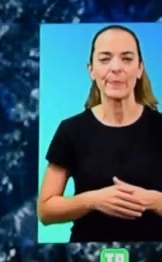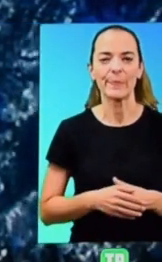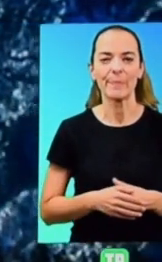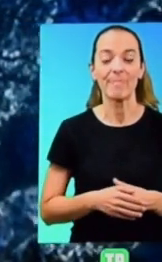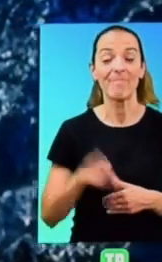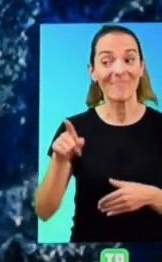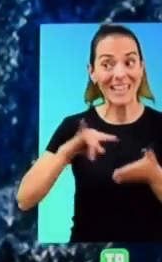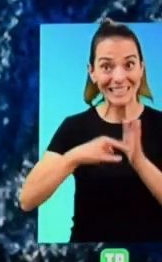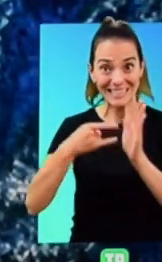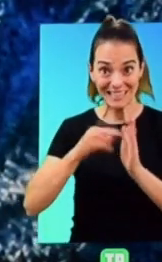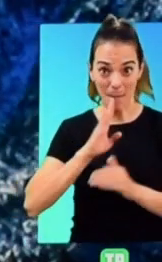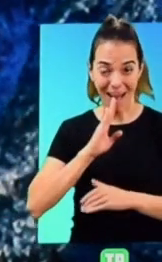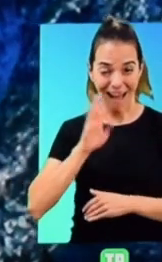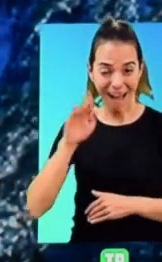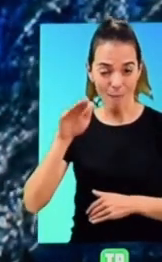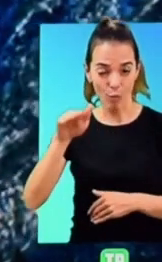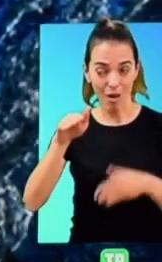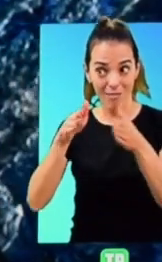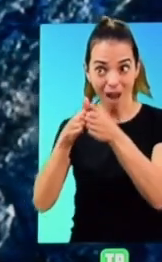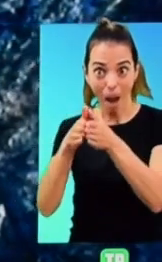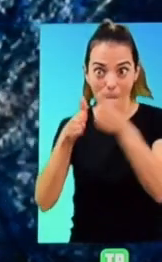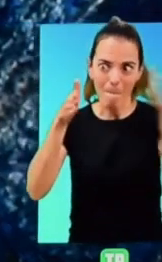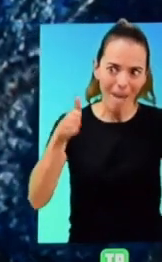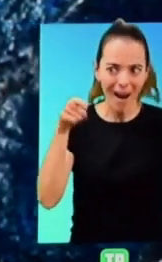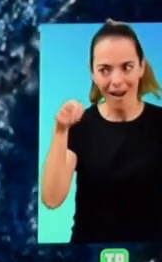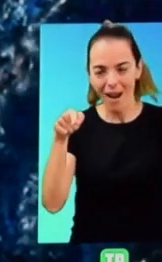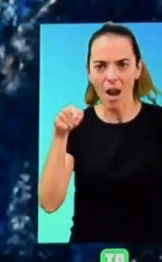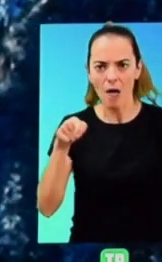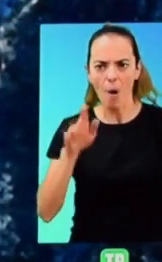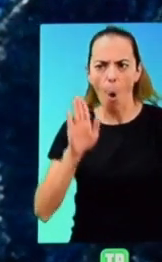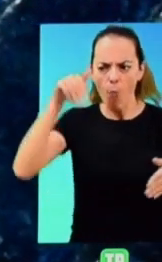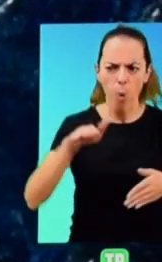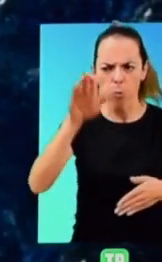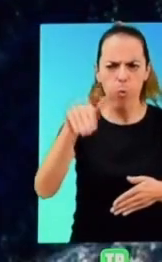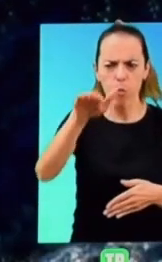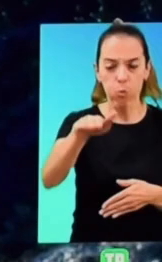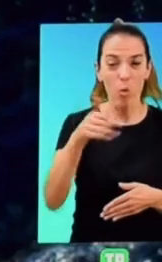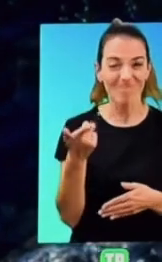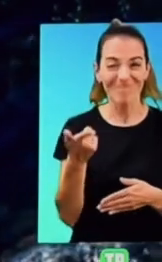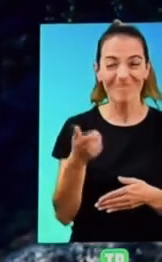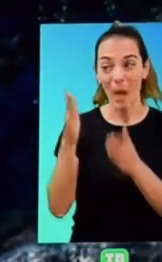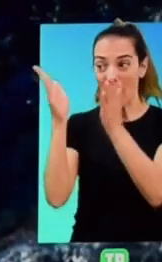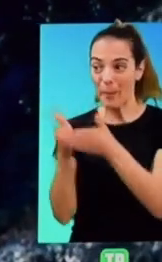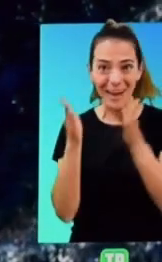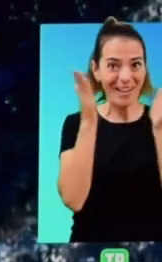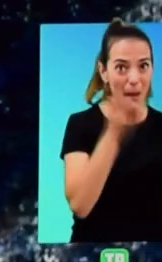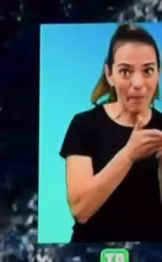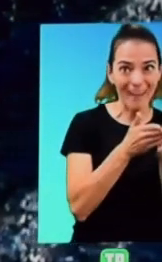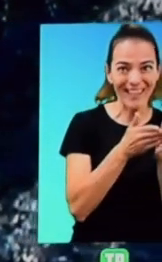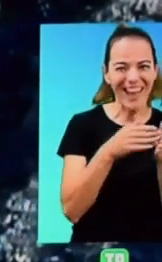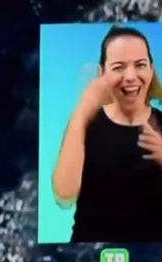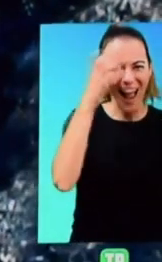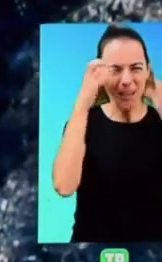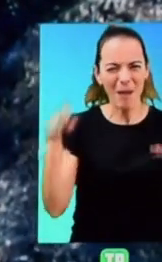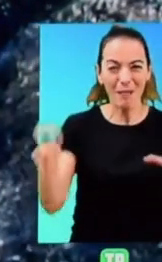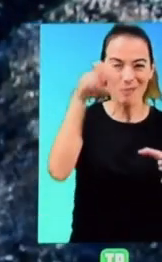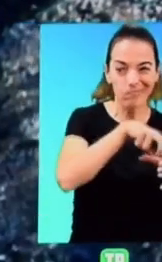Estos sistemas montañosos paralelos son tan abruptos que los animales no pueden cruzar de un valle a otro.